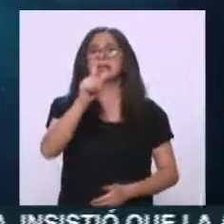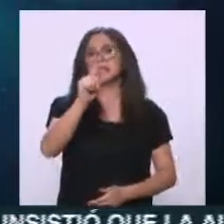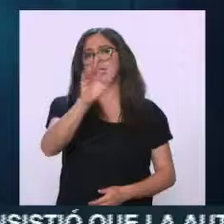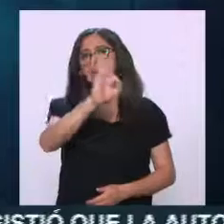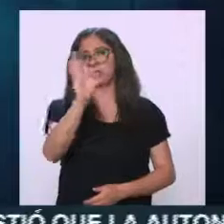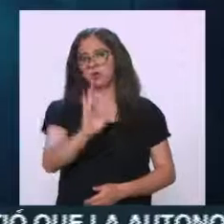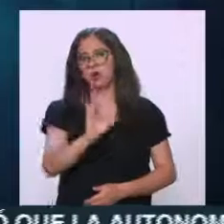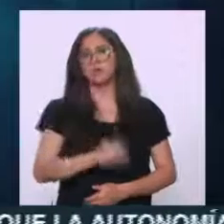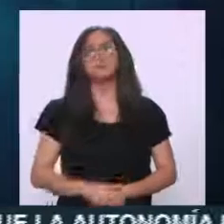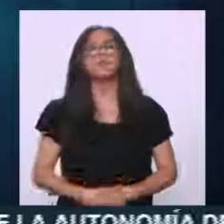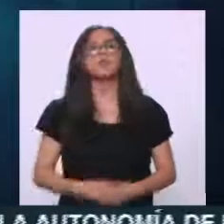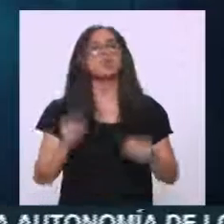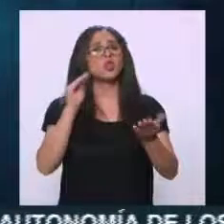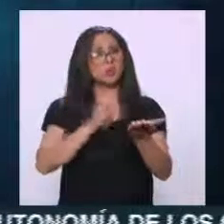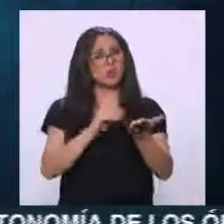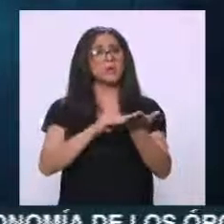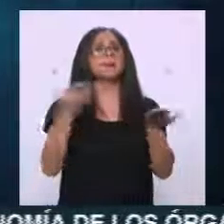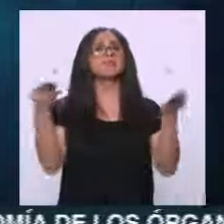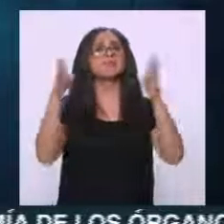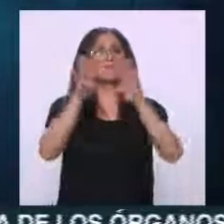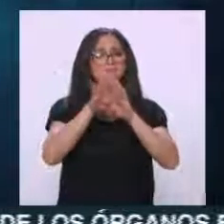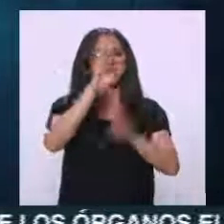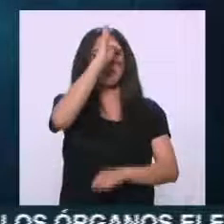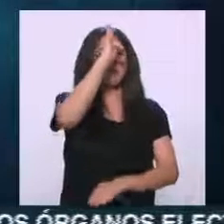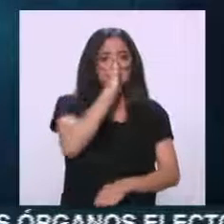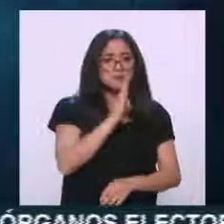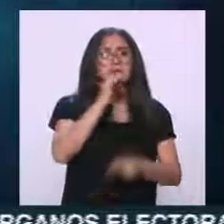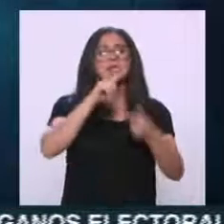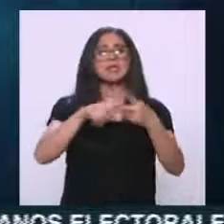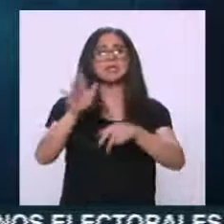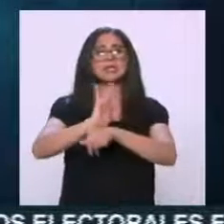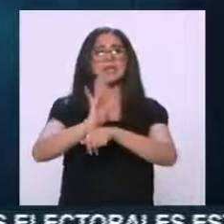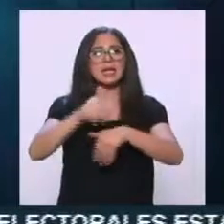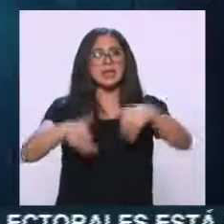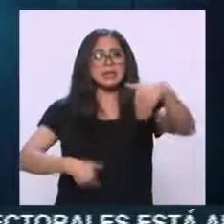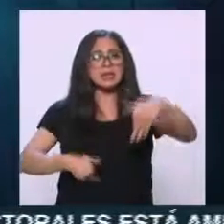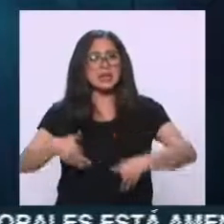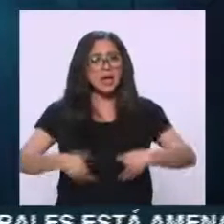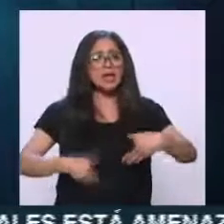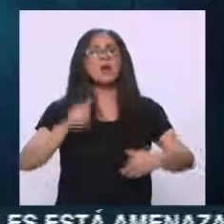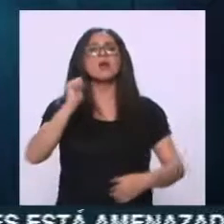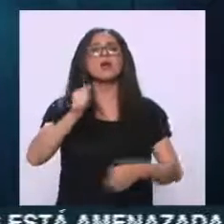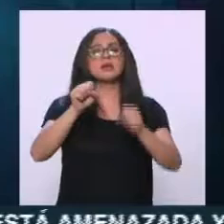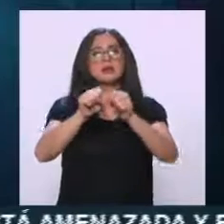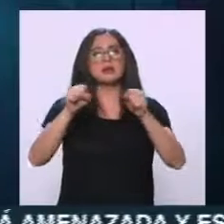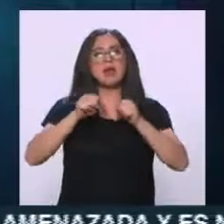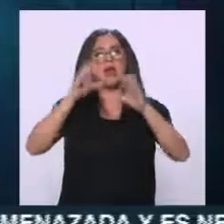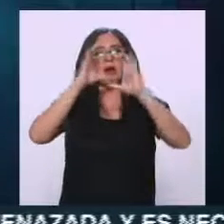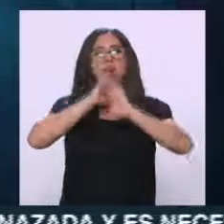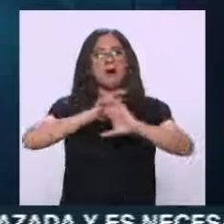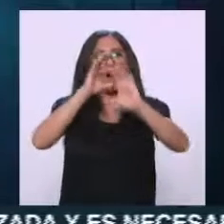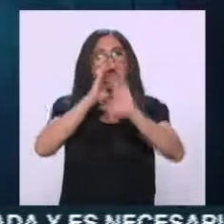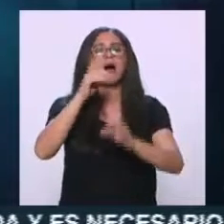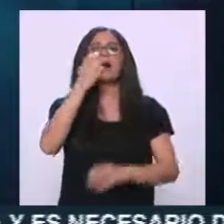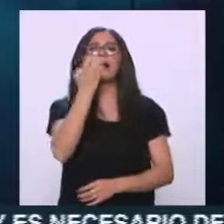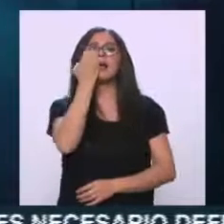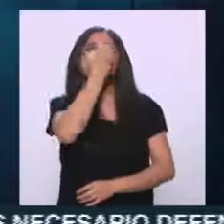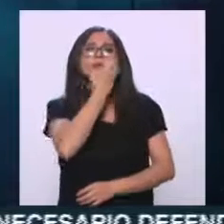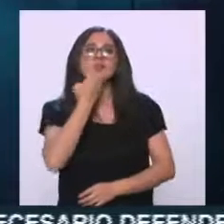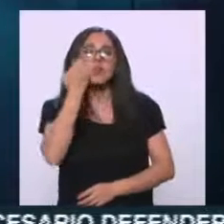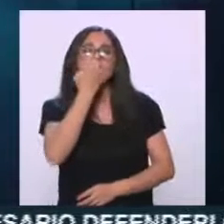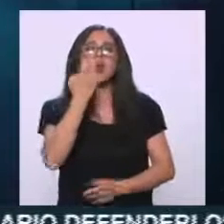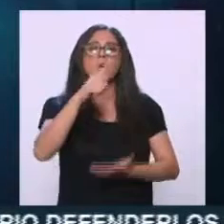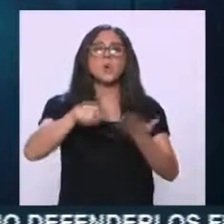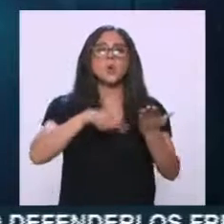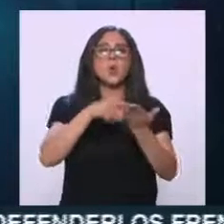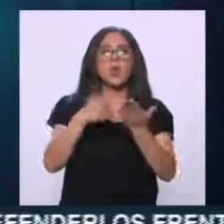cerrados servicios religiosos, cines y teatros, salas de conciertos, servicios educativos, pistas de